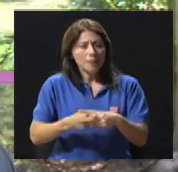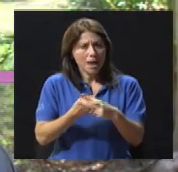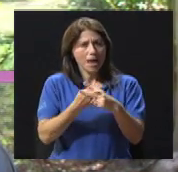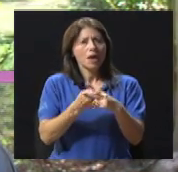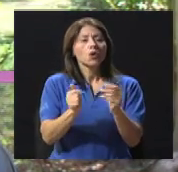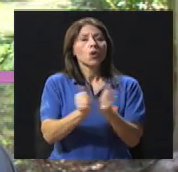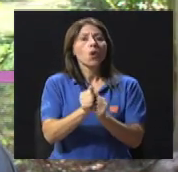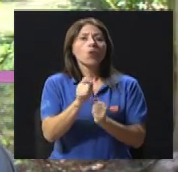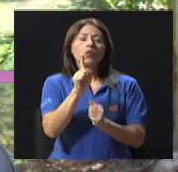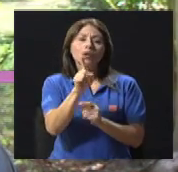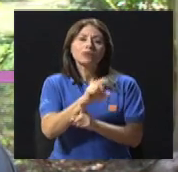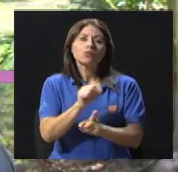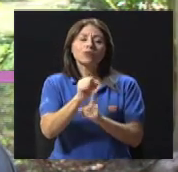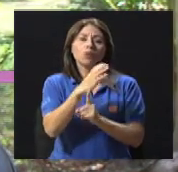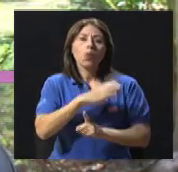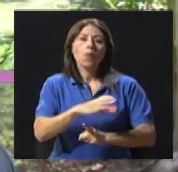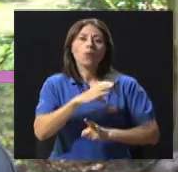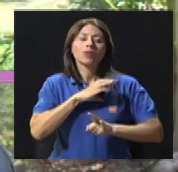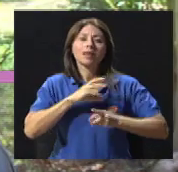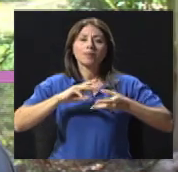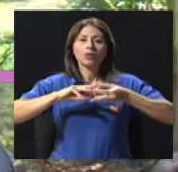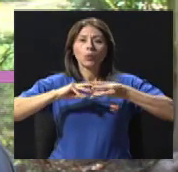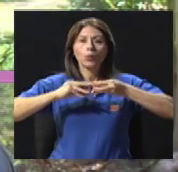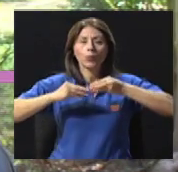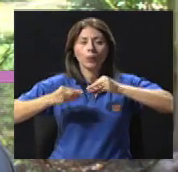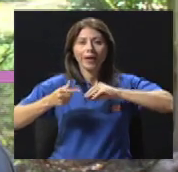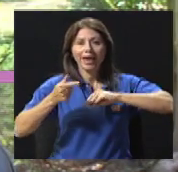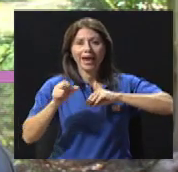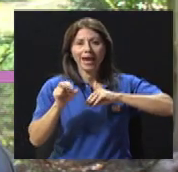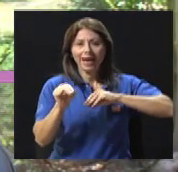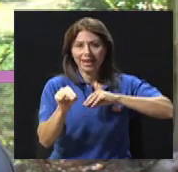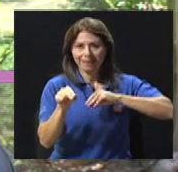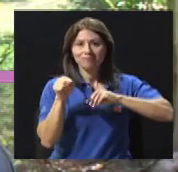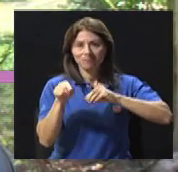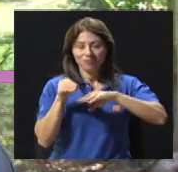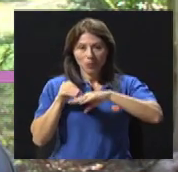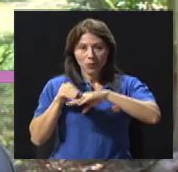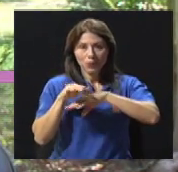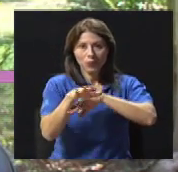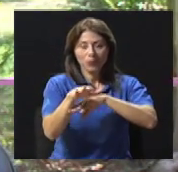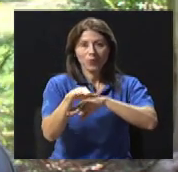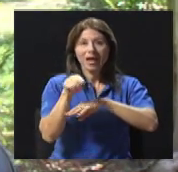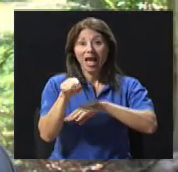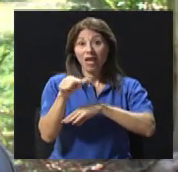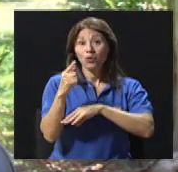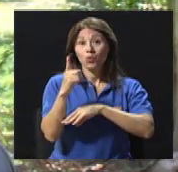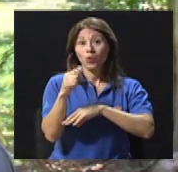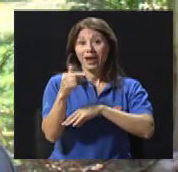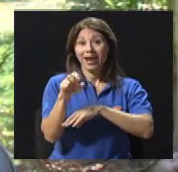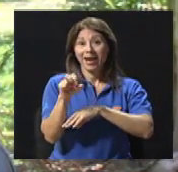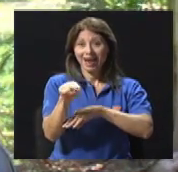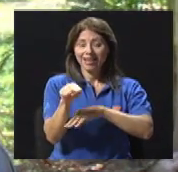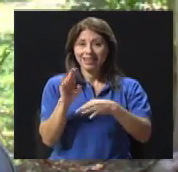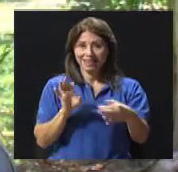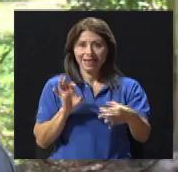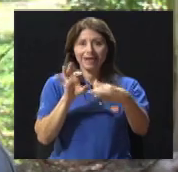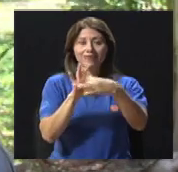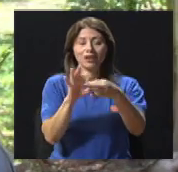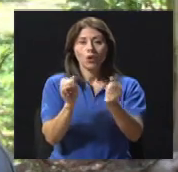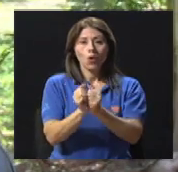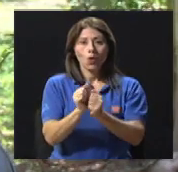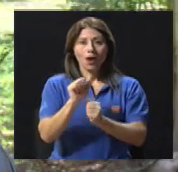comportamiento genético. Hay por ahí un gen que tiene que ver con el Alzheimer. Y esta evolución en este